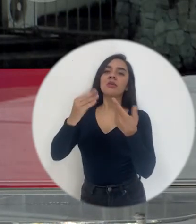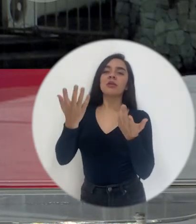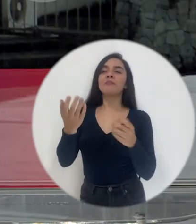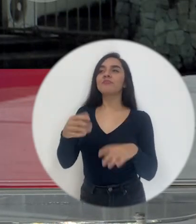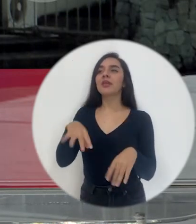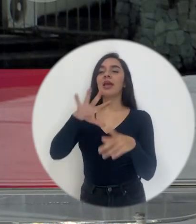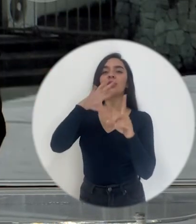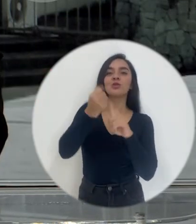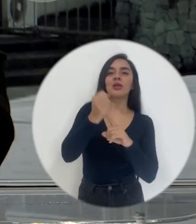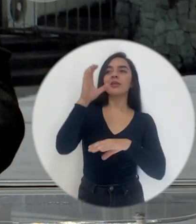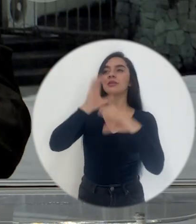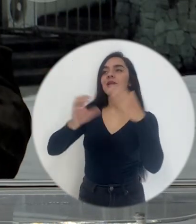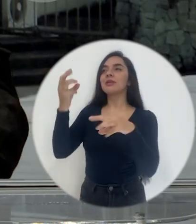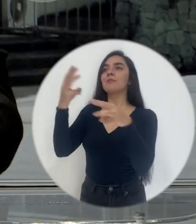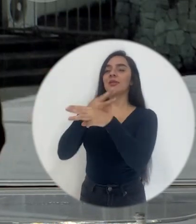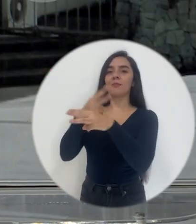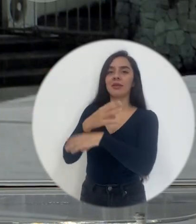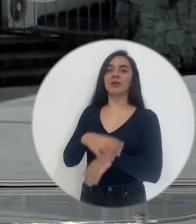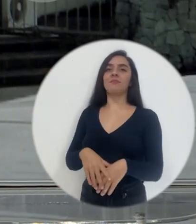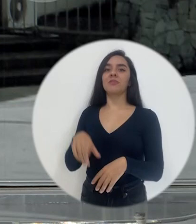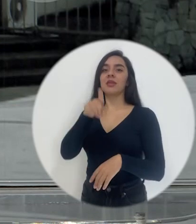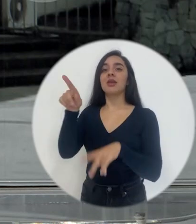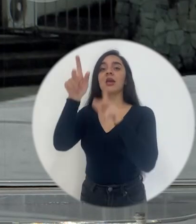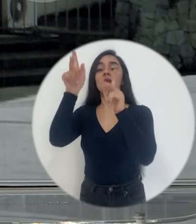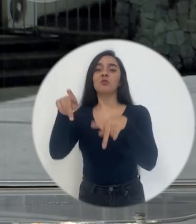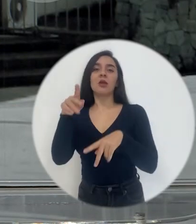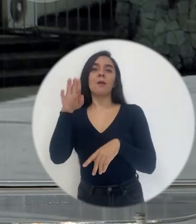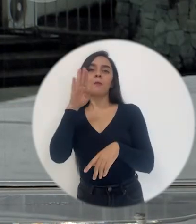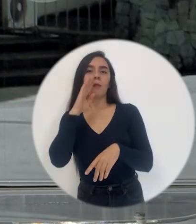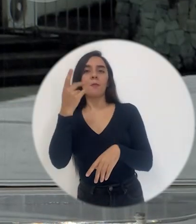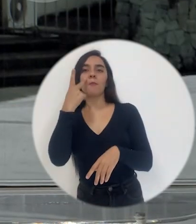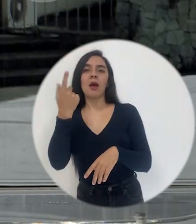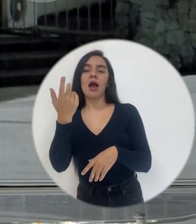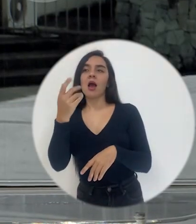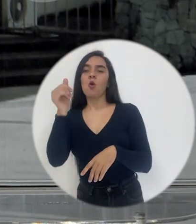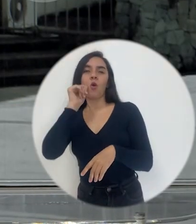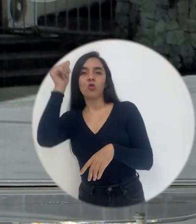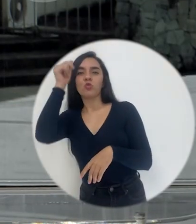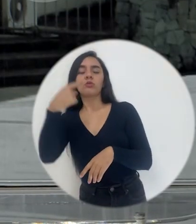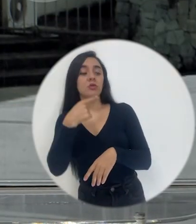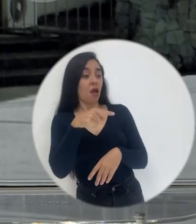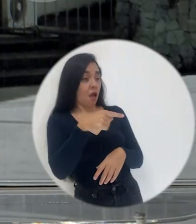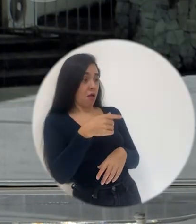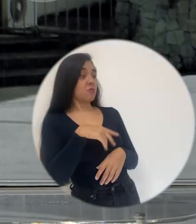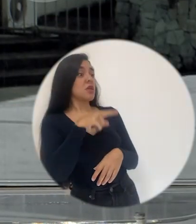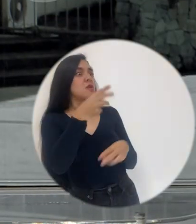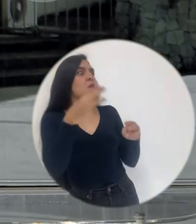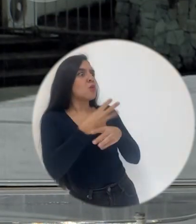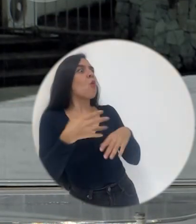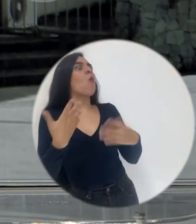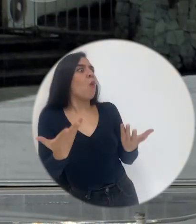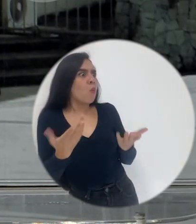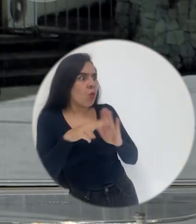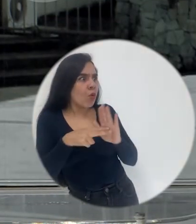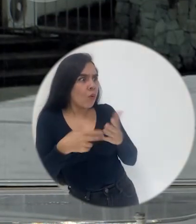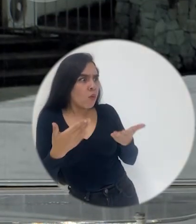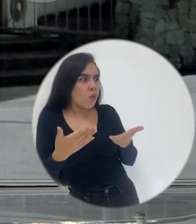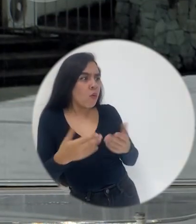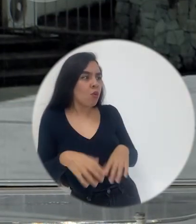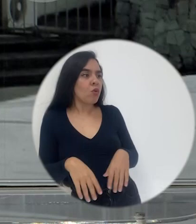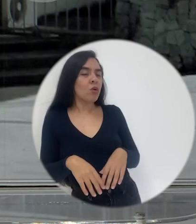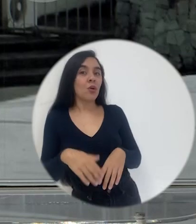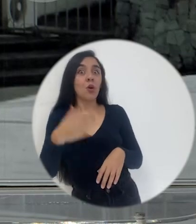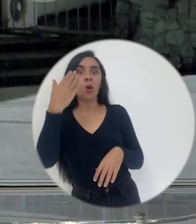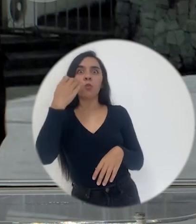estudios sociales, ciencias y matemática, y los papás lo primero que le preguntan, otra persona, otro adulto, dice, ¿y cómo le va en matemática?